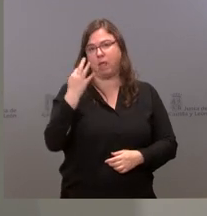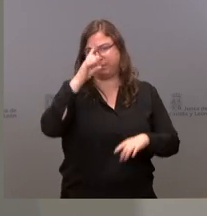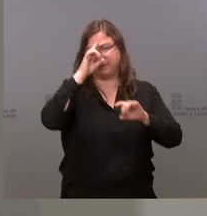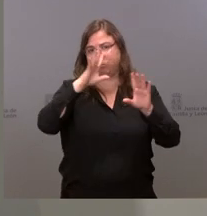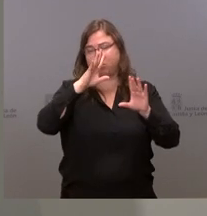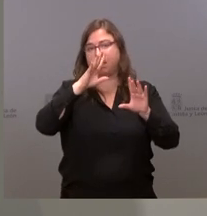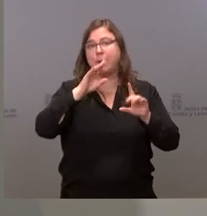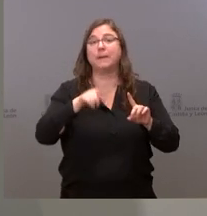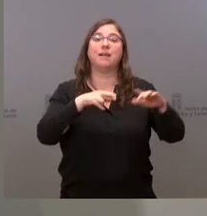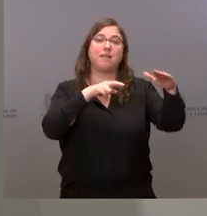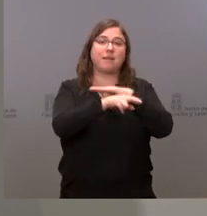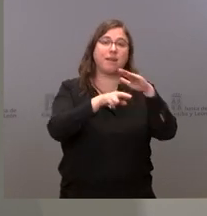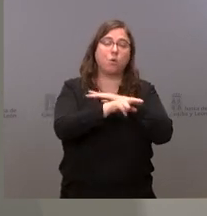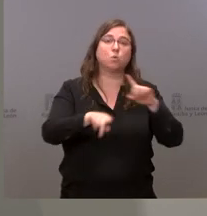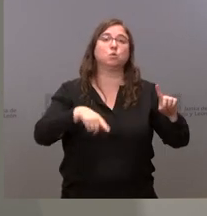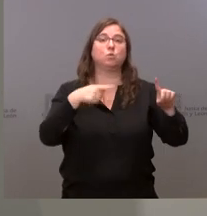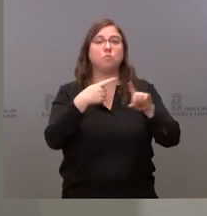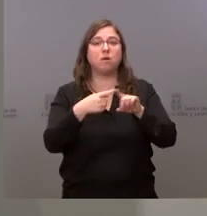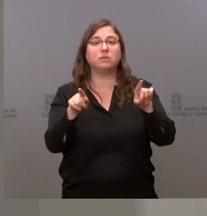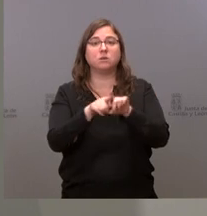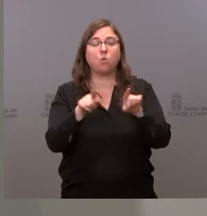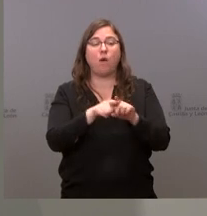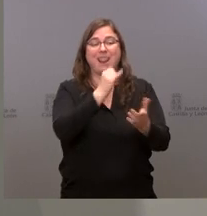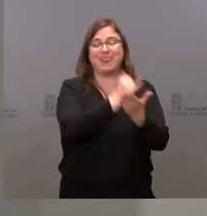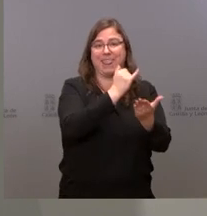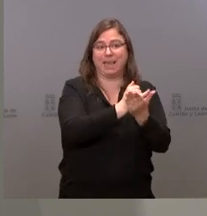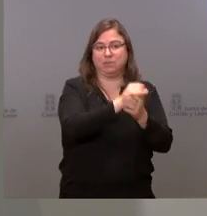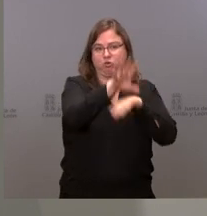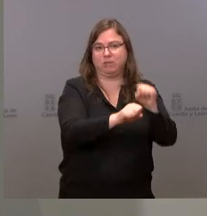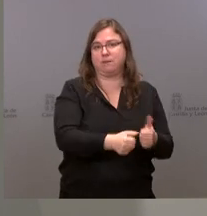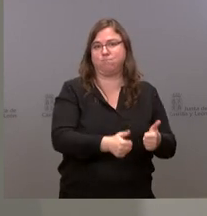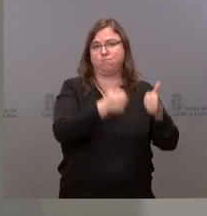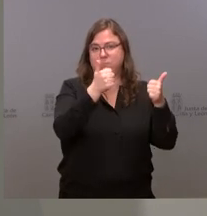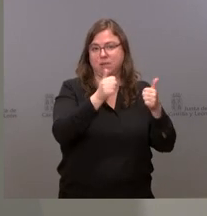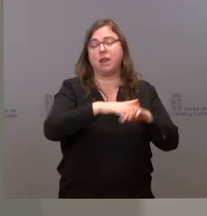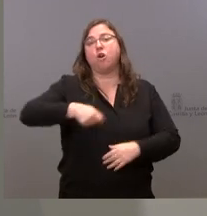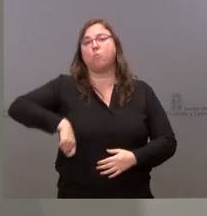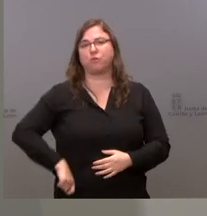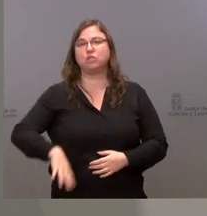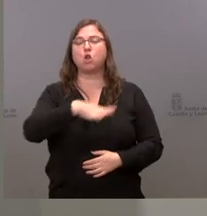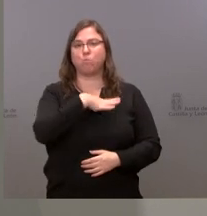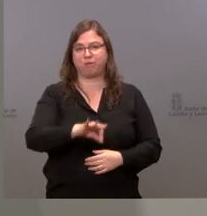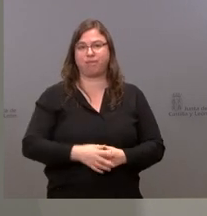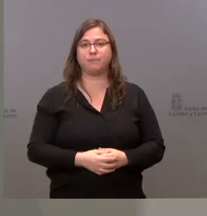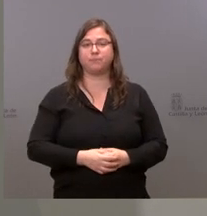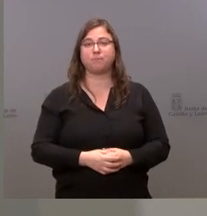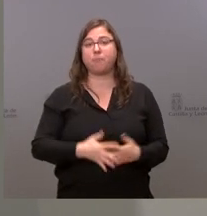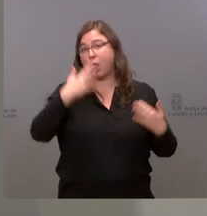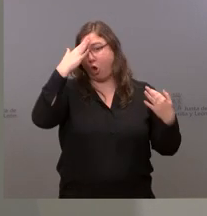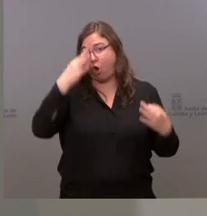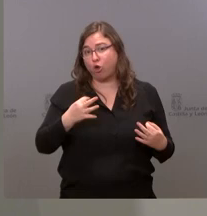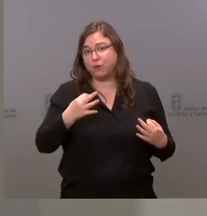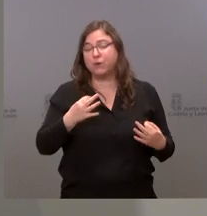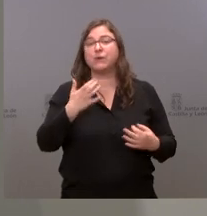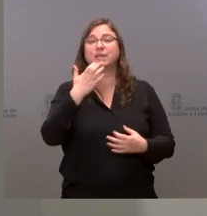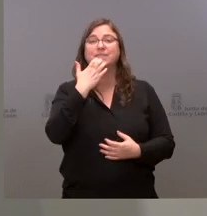abastecimiento y aprovisionamiento de estos test diagnósticos para que los profesionales puedan realizar esta tarea. Lógicamente, en la